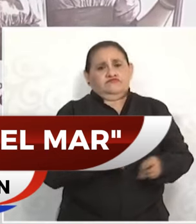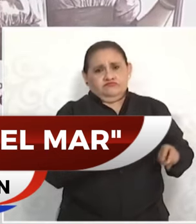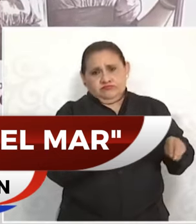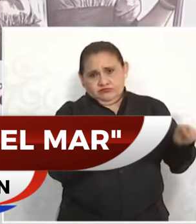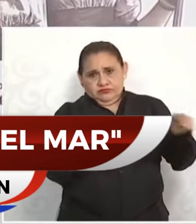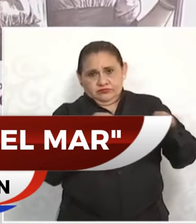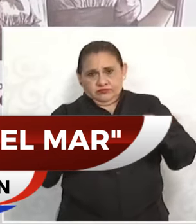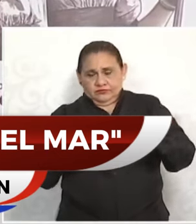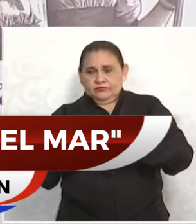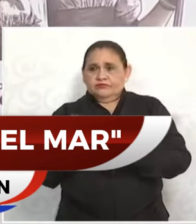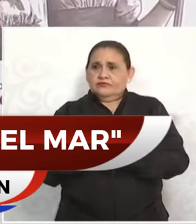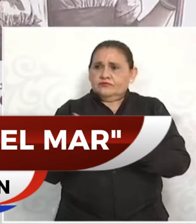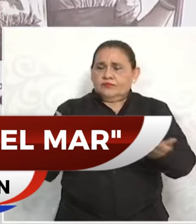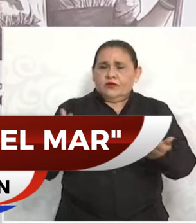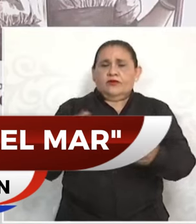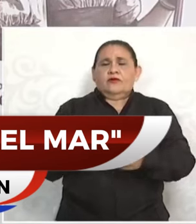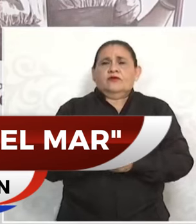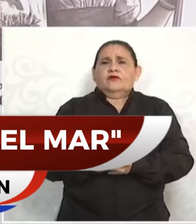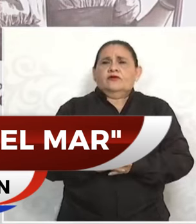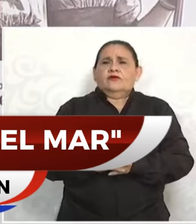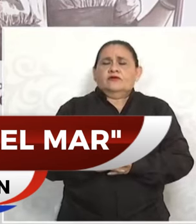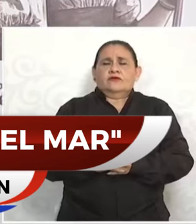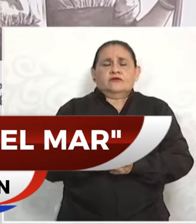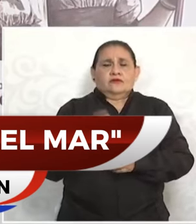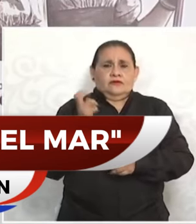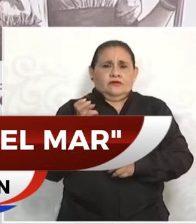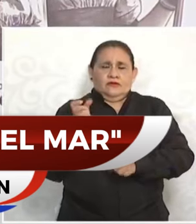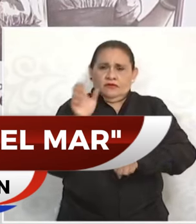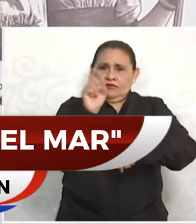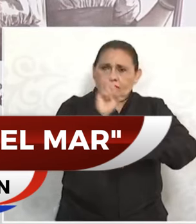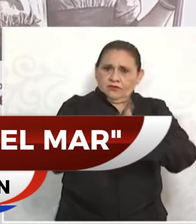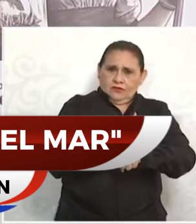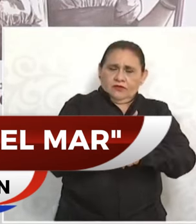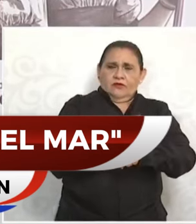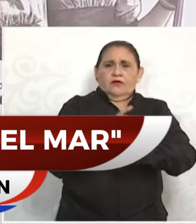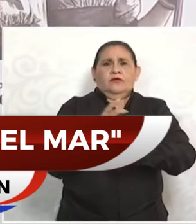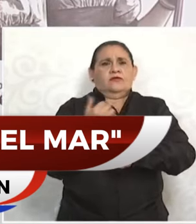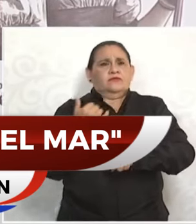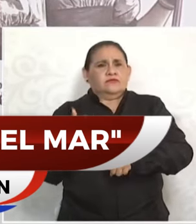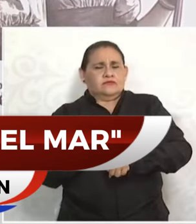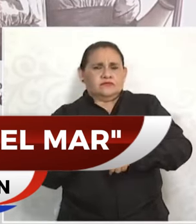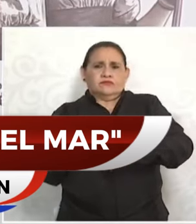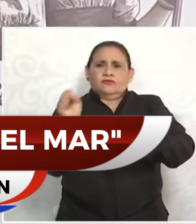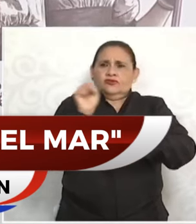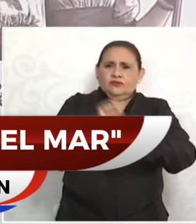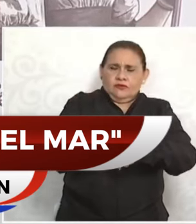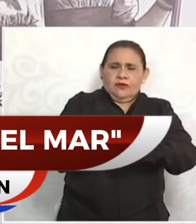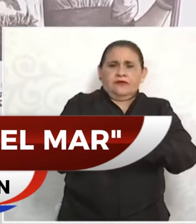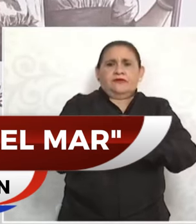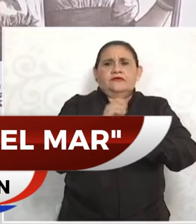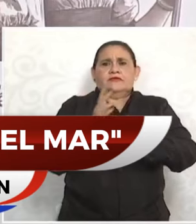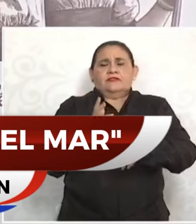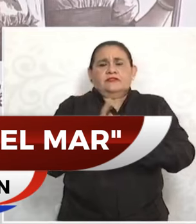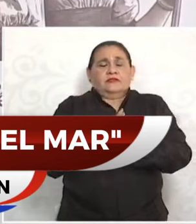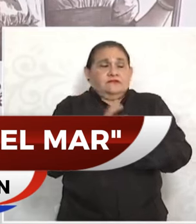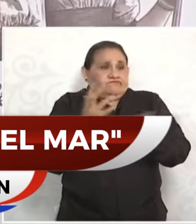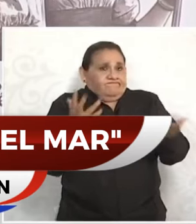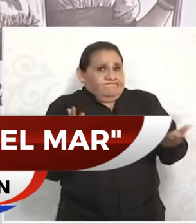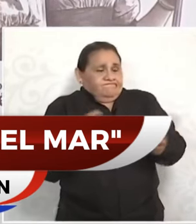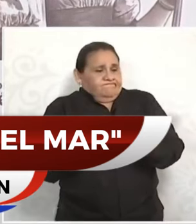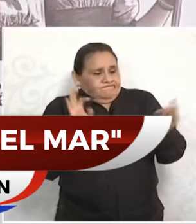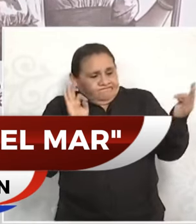en estos días y semanas en los que hemos sufrido lamentablemente